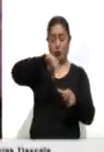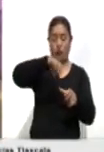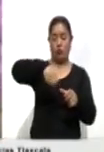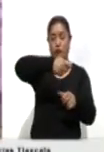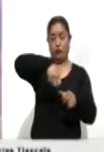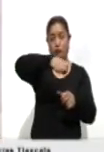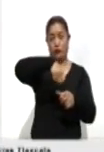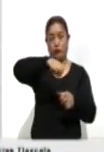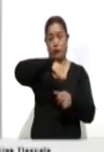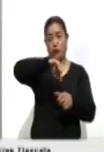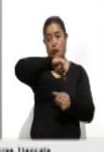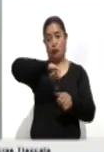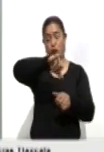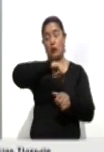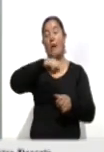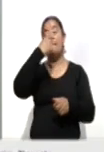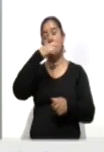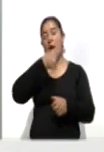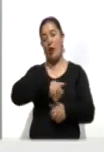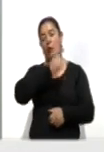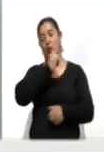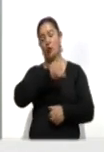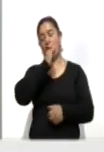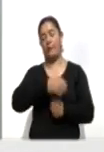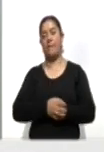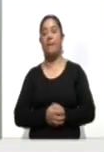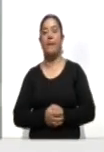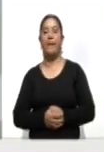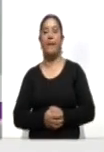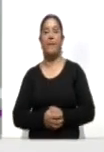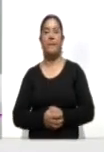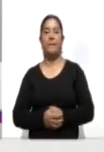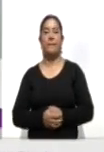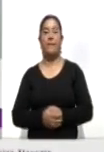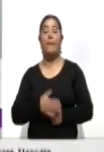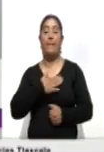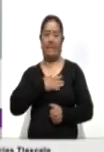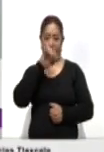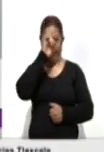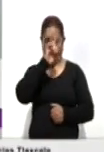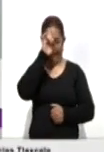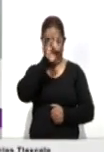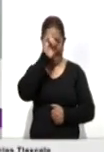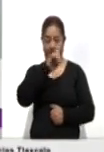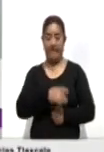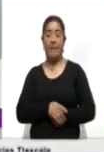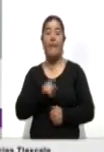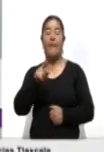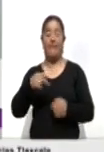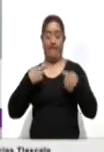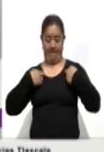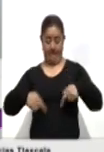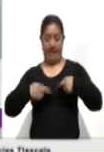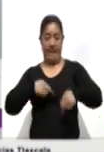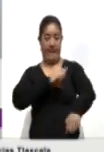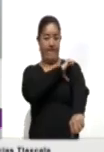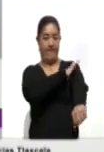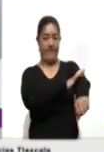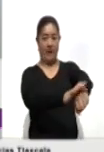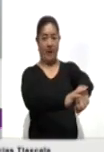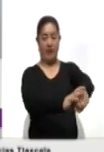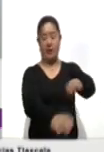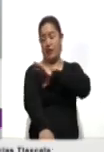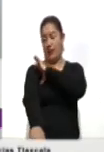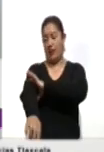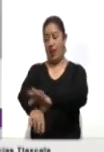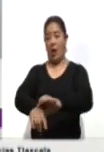evitar complicaciones. Nosotros recomendamos que utilices prendas de manga larga, de colores